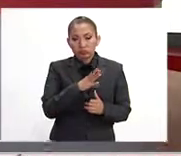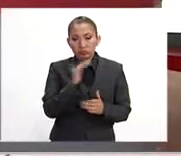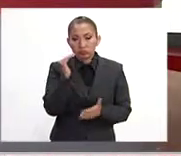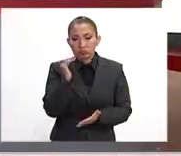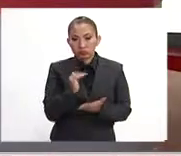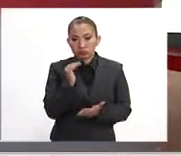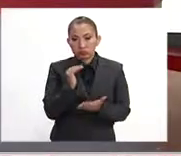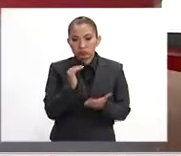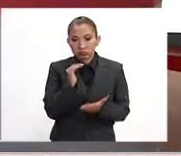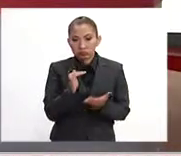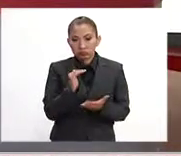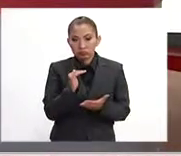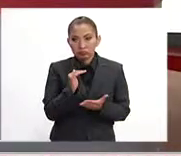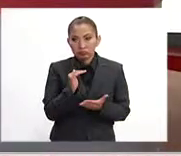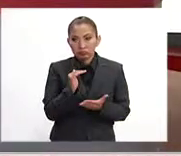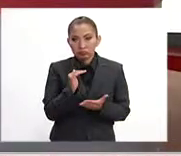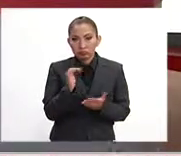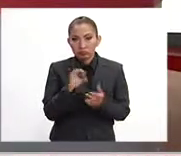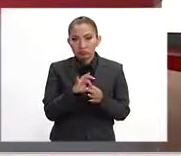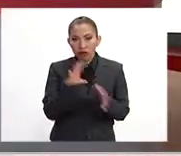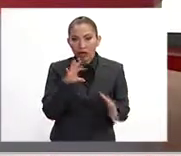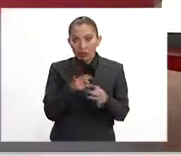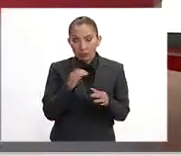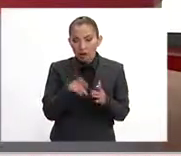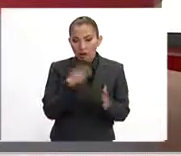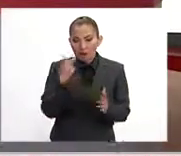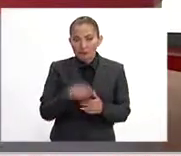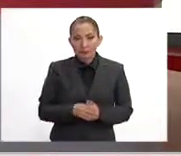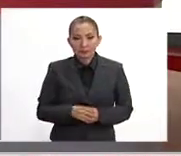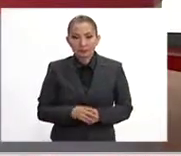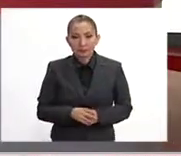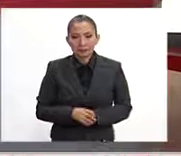disminución de la señal, pero regresamos contigo.